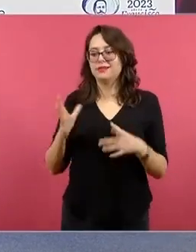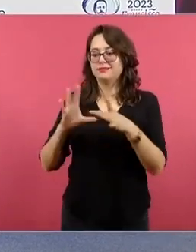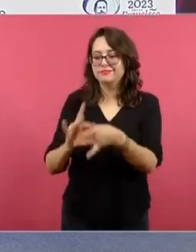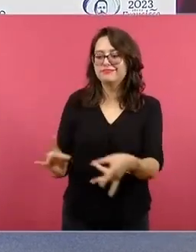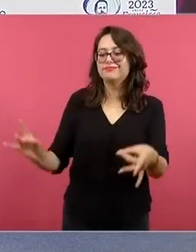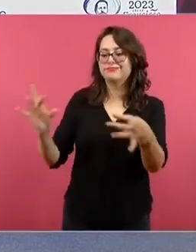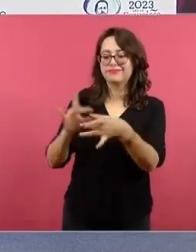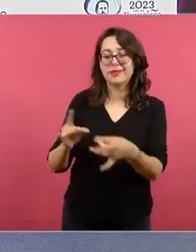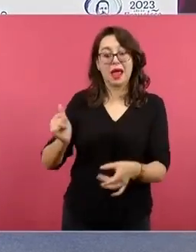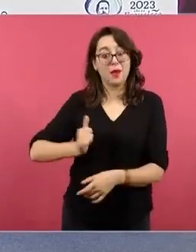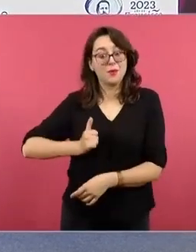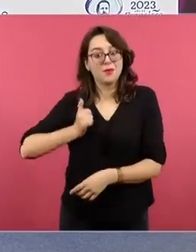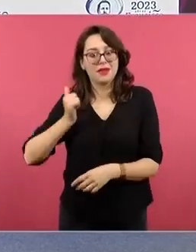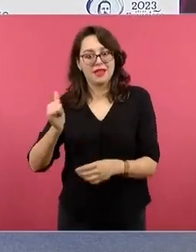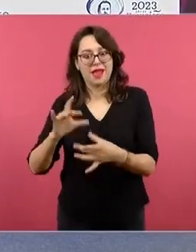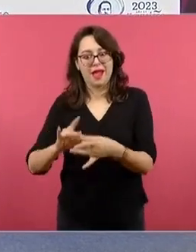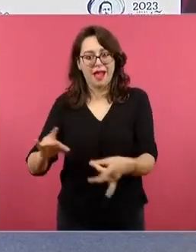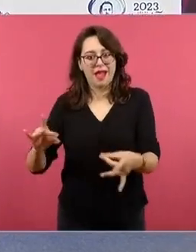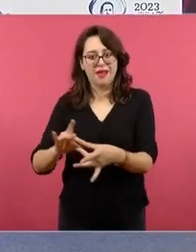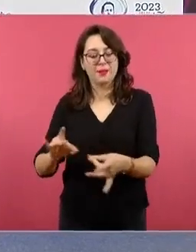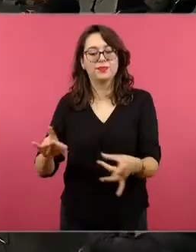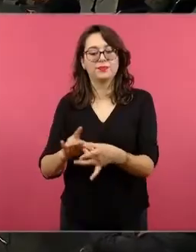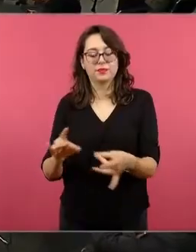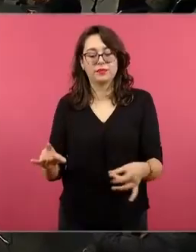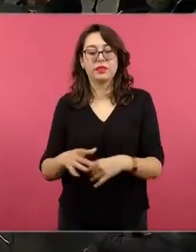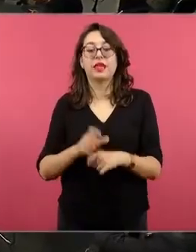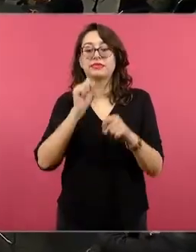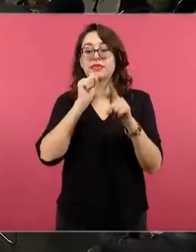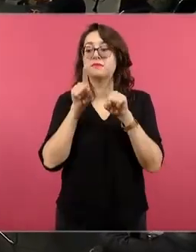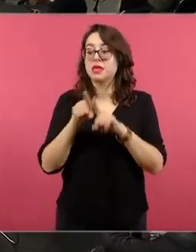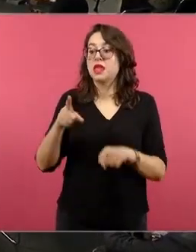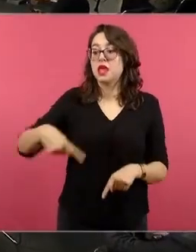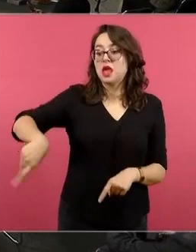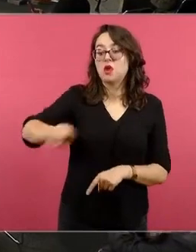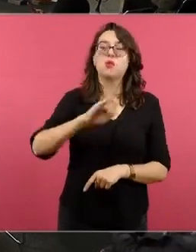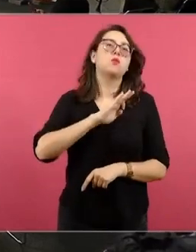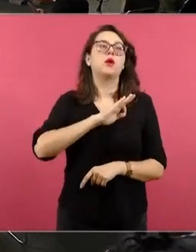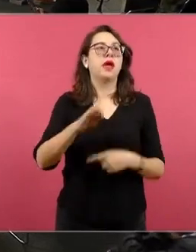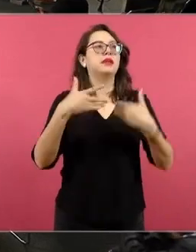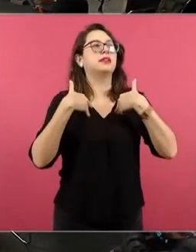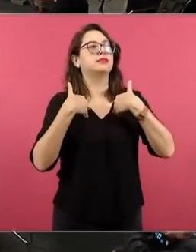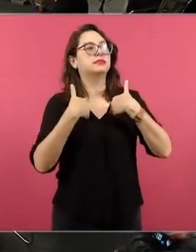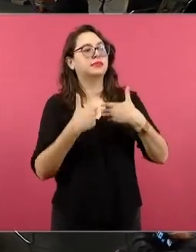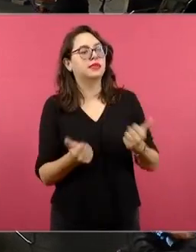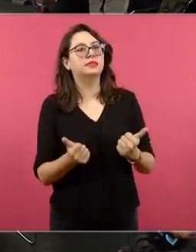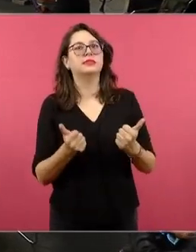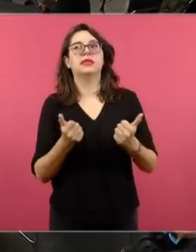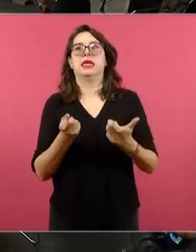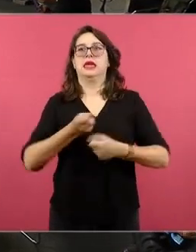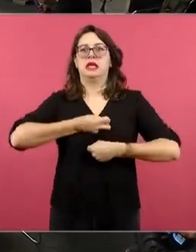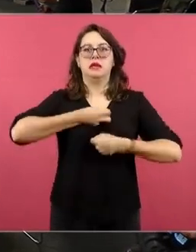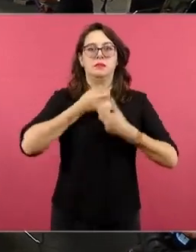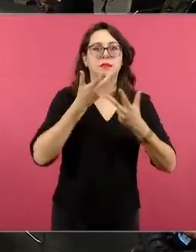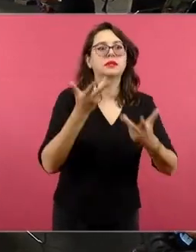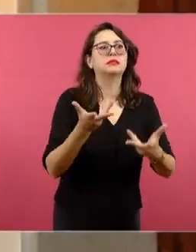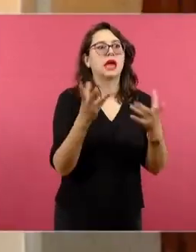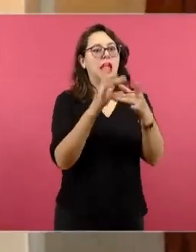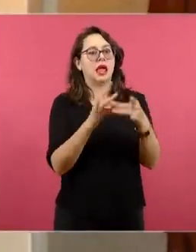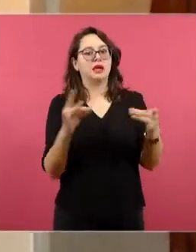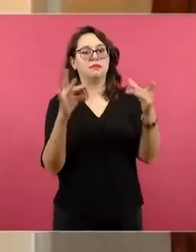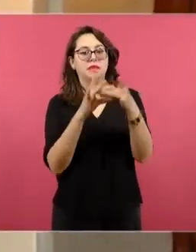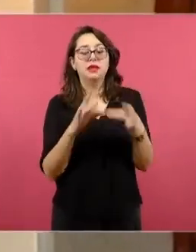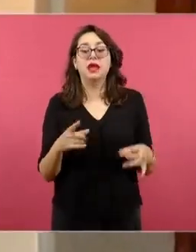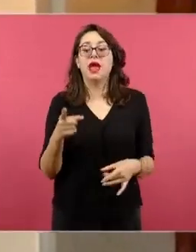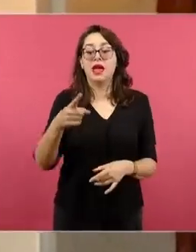ayudan a indagar, interpretar, modelizar, argumentar y explicar el entorno. ¿Y eso qué hace? Que se hagan cargo de su aprendizaje. Por lo